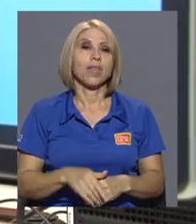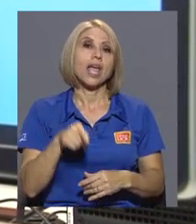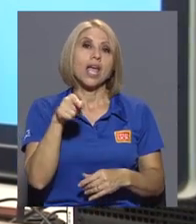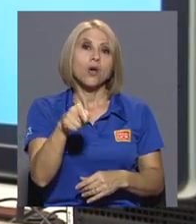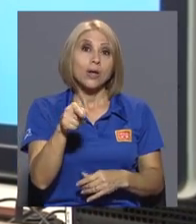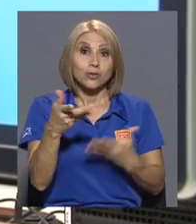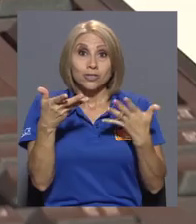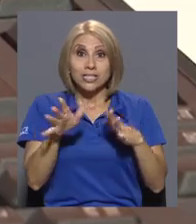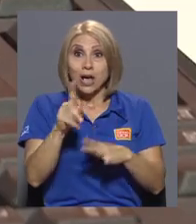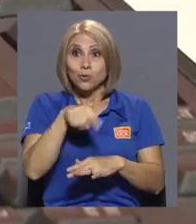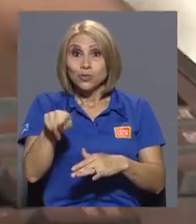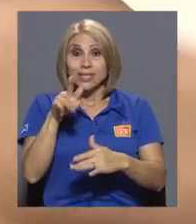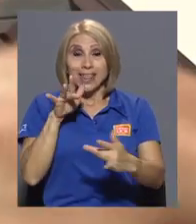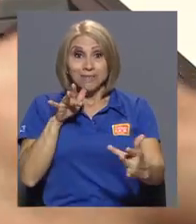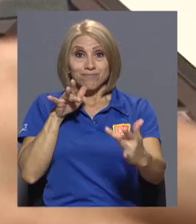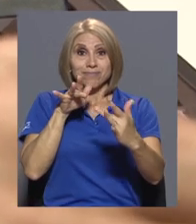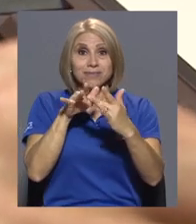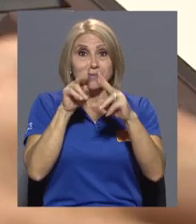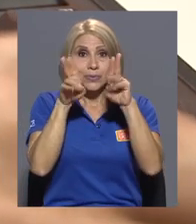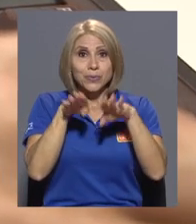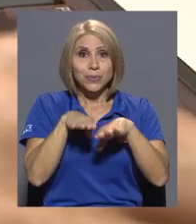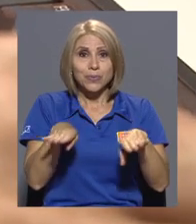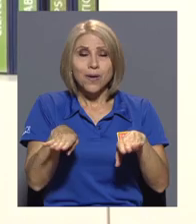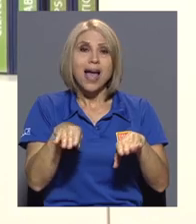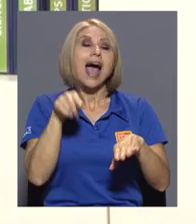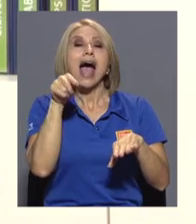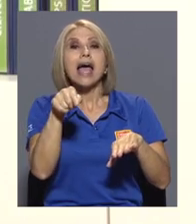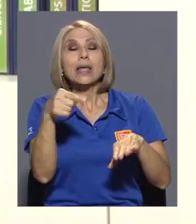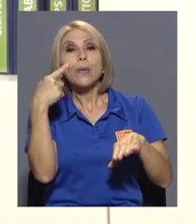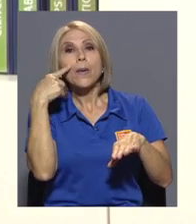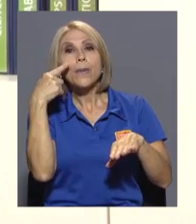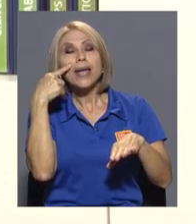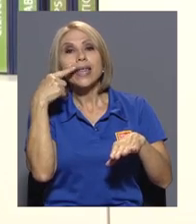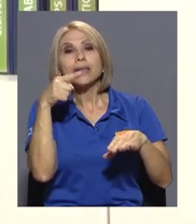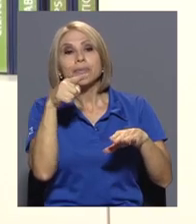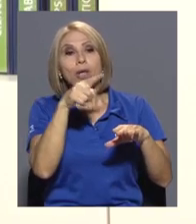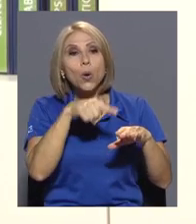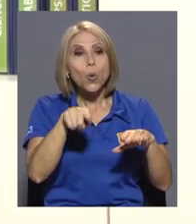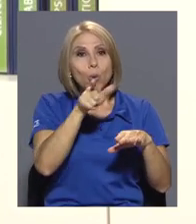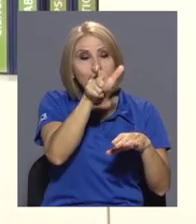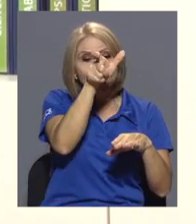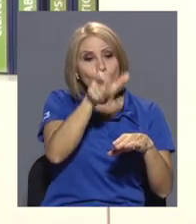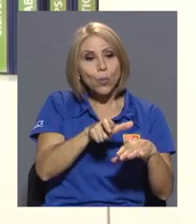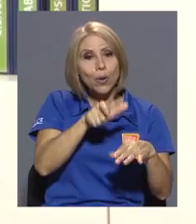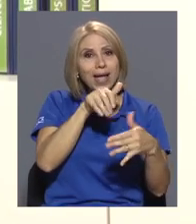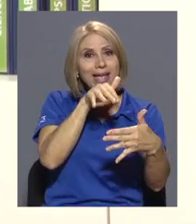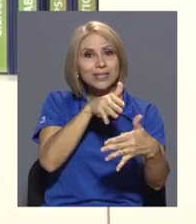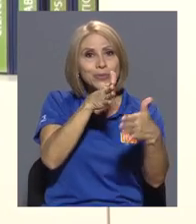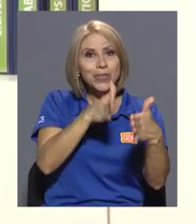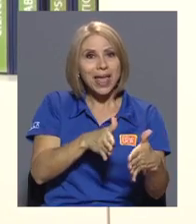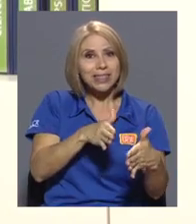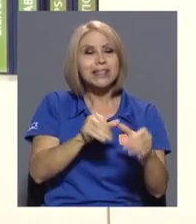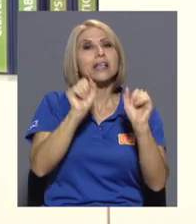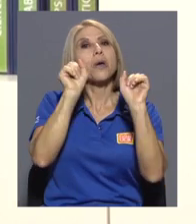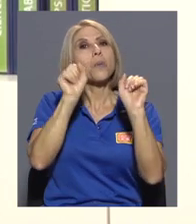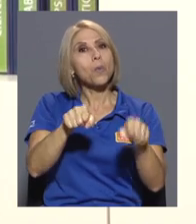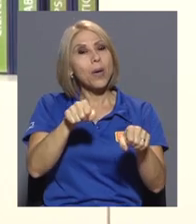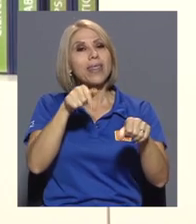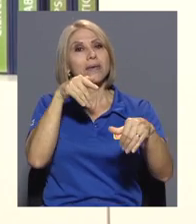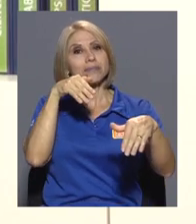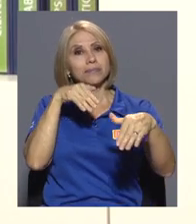una vez que ingresa a la plataforma es un módulo de estudiantes, el cual le va a permitir acceder